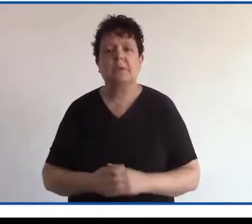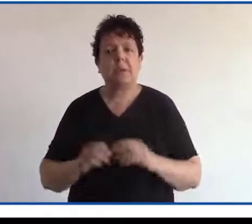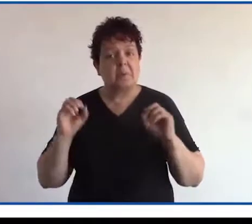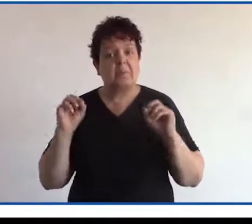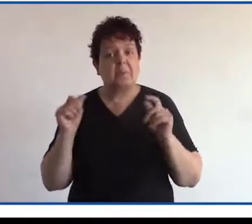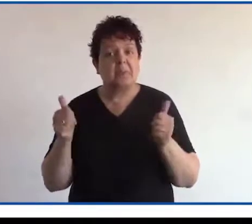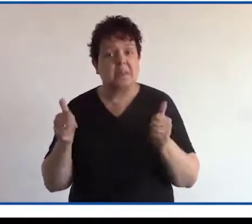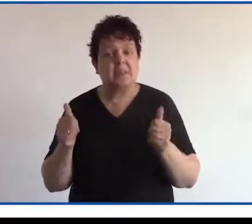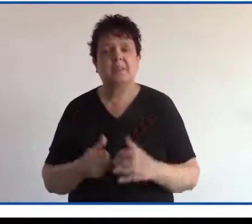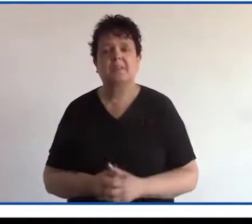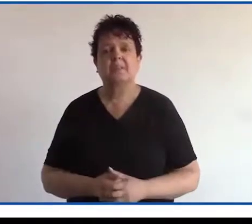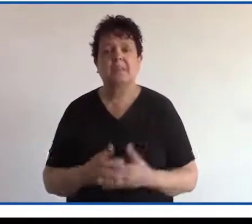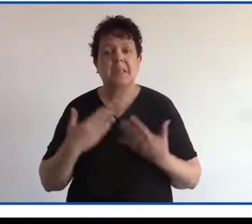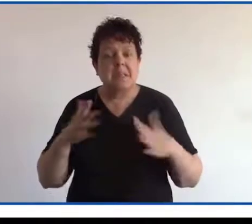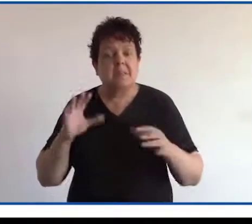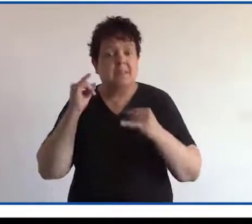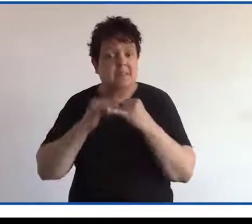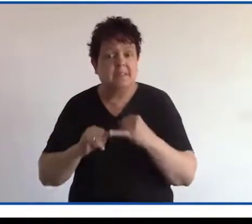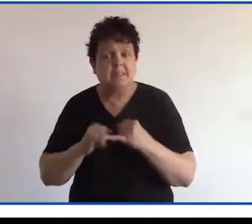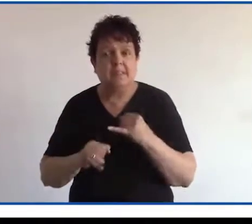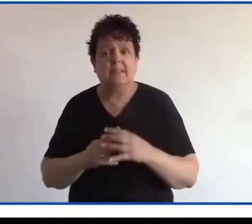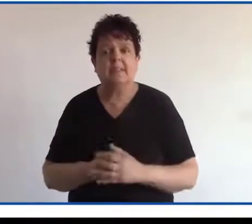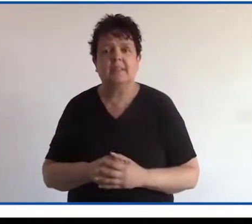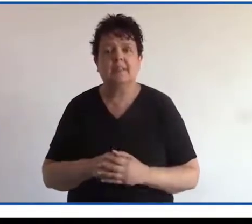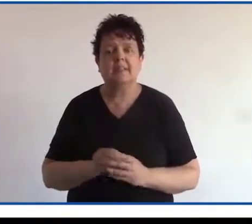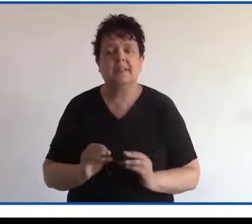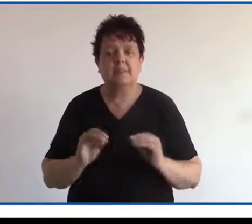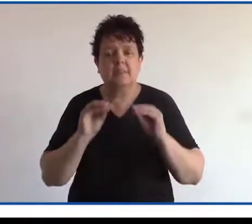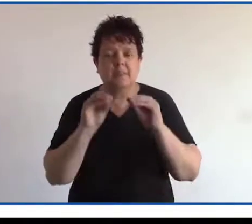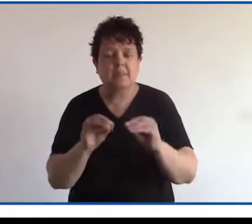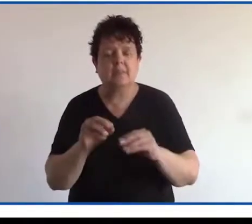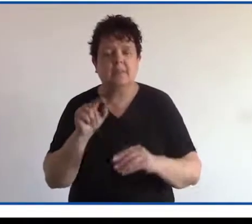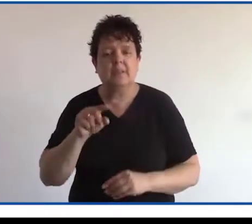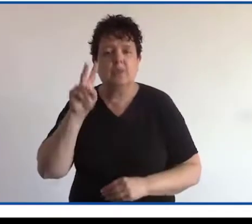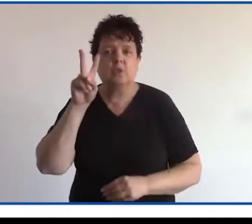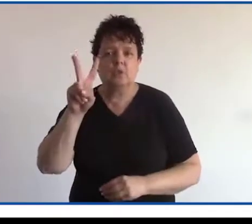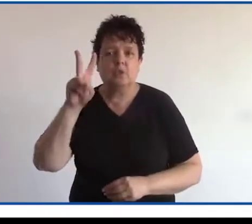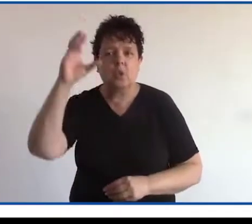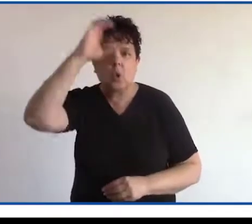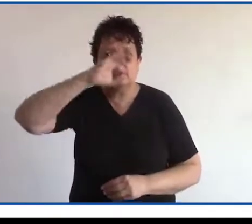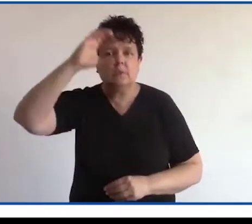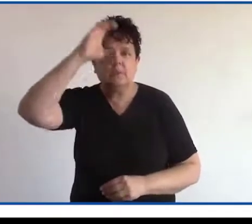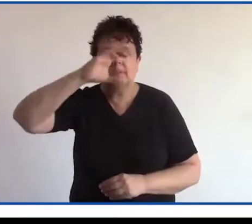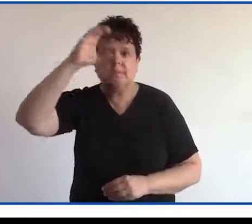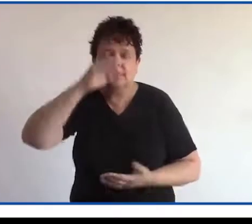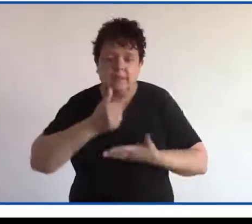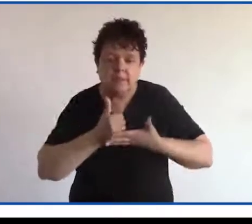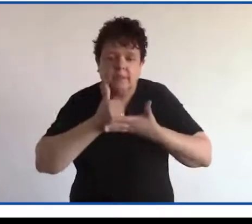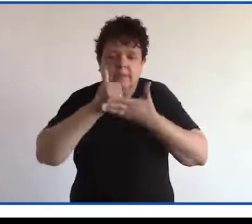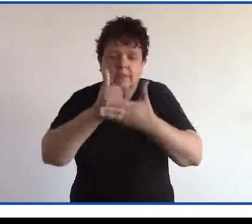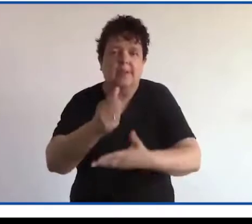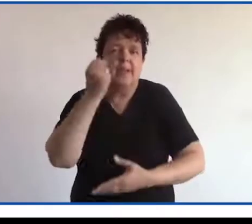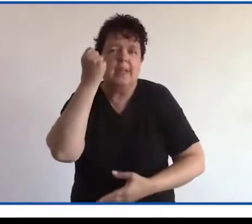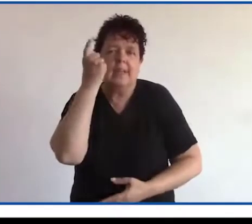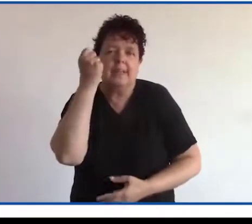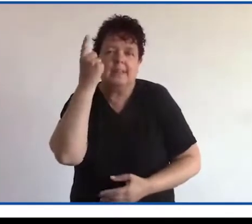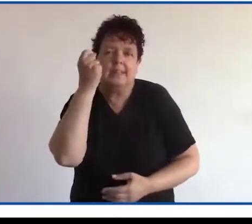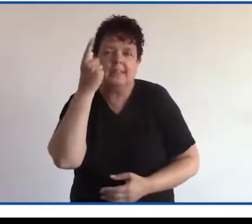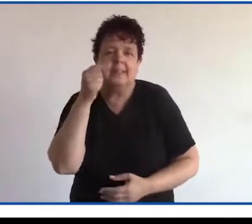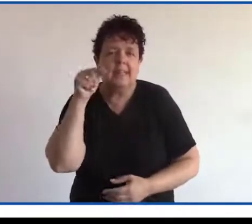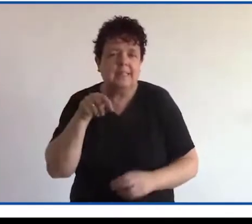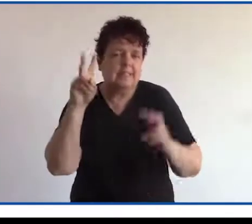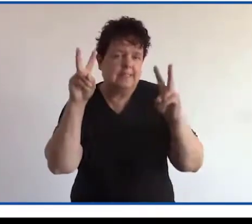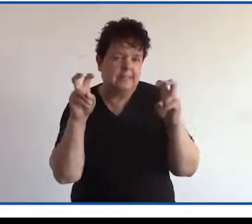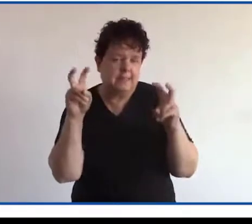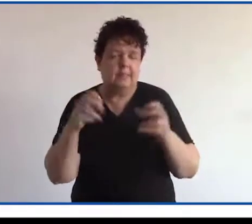Muy bien, y para terminar, te dejaré estos dos conceptos que te ayudarán a entender